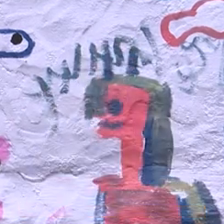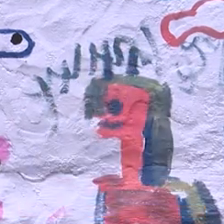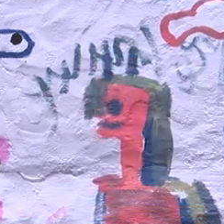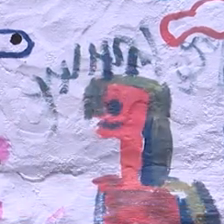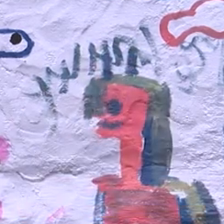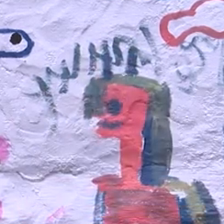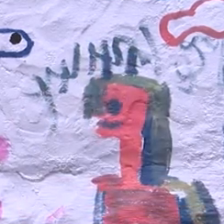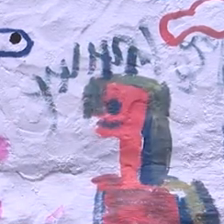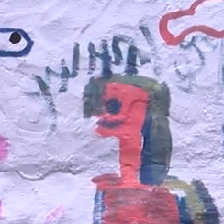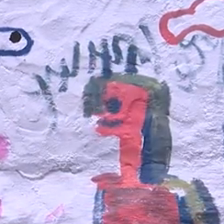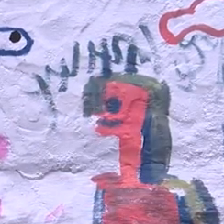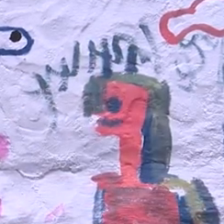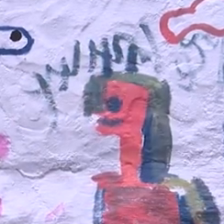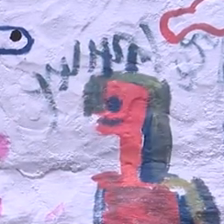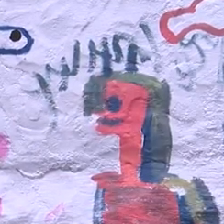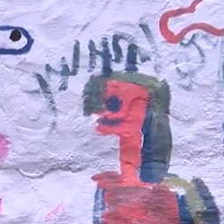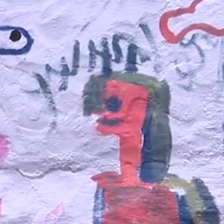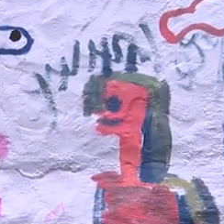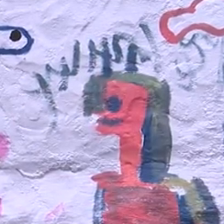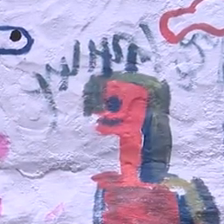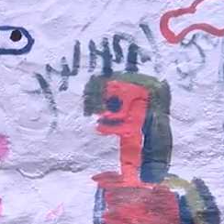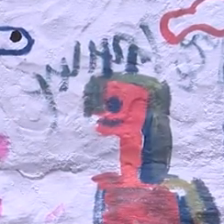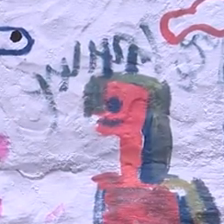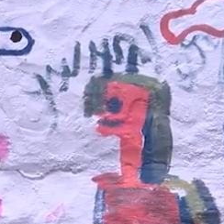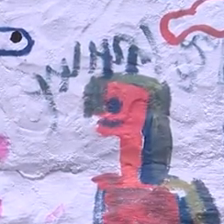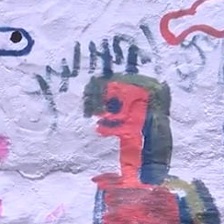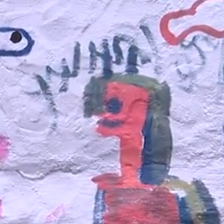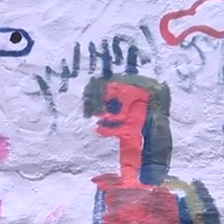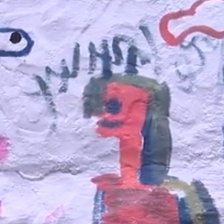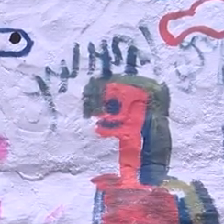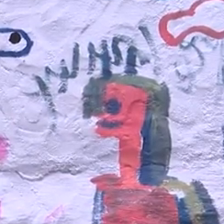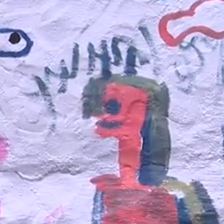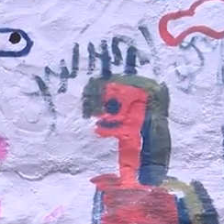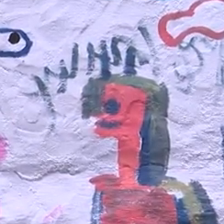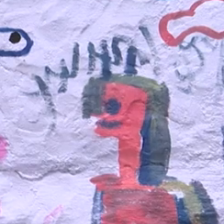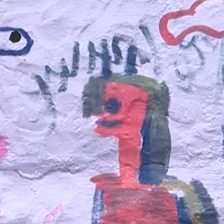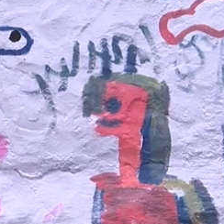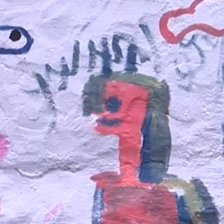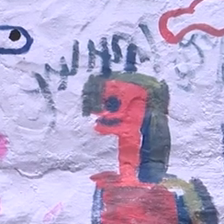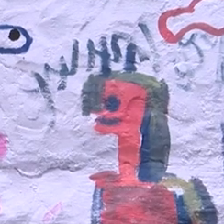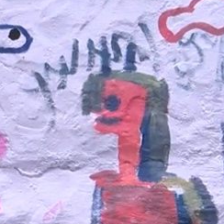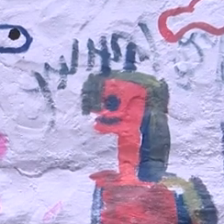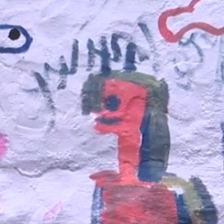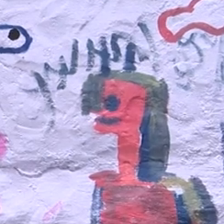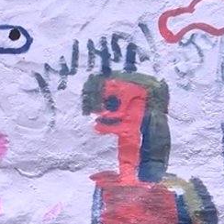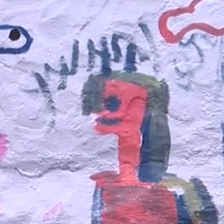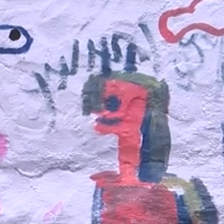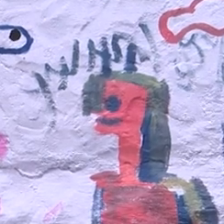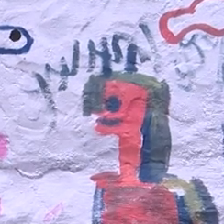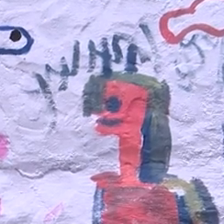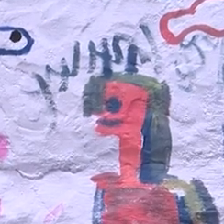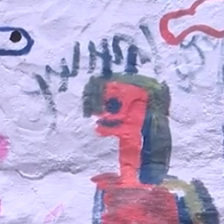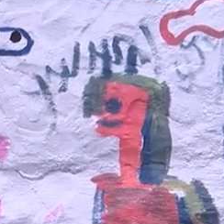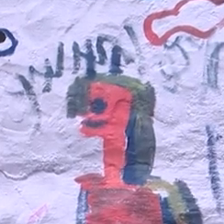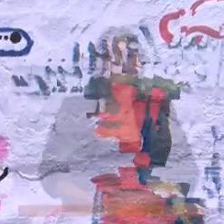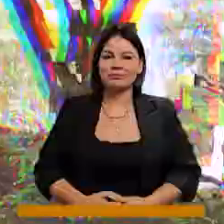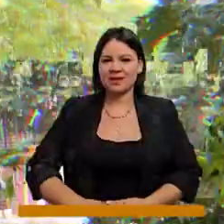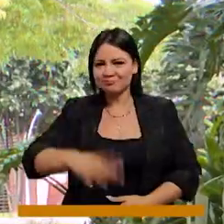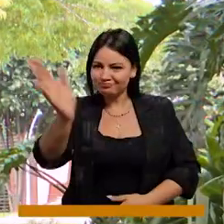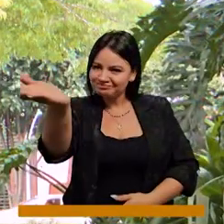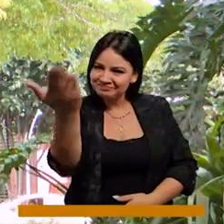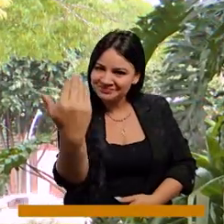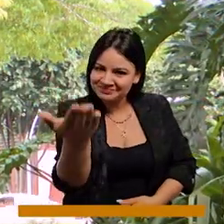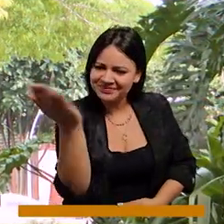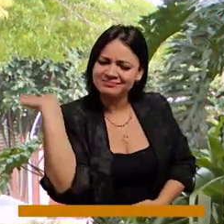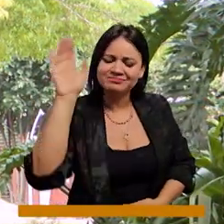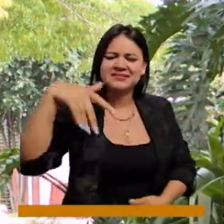la vamos llenando, apenas llene la bolsa, entonces uno la saca, la amarra, la pone ahí, le pone otra bolsita. Venga